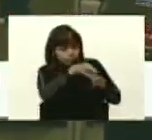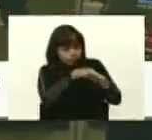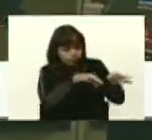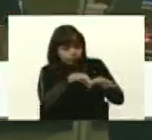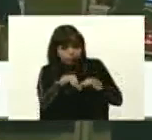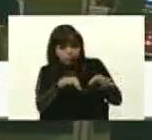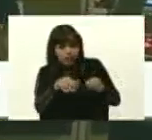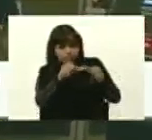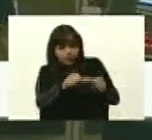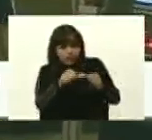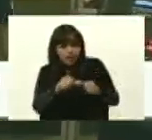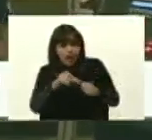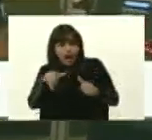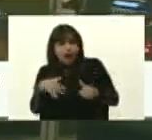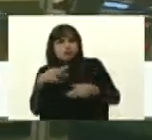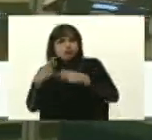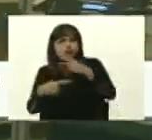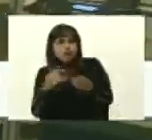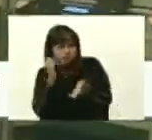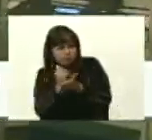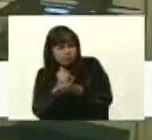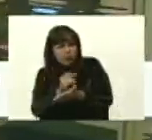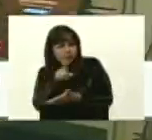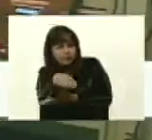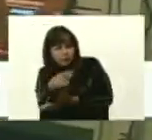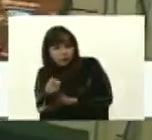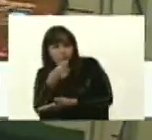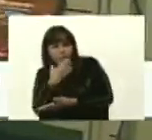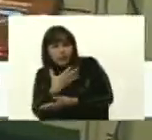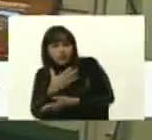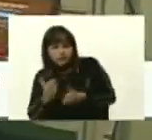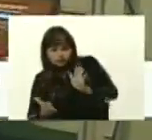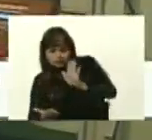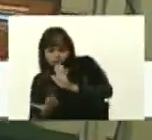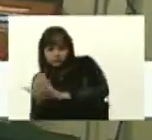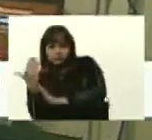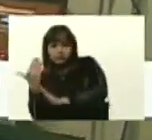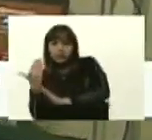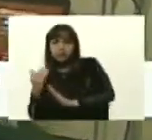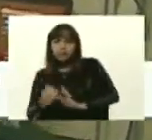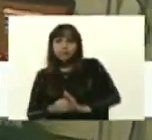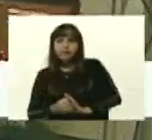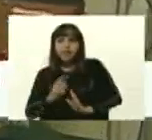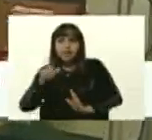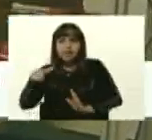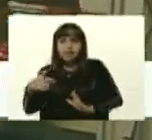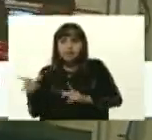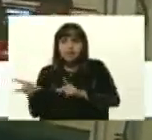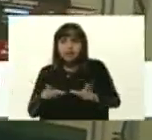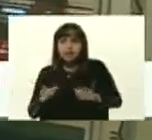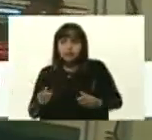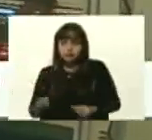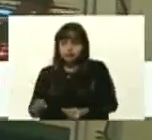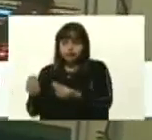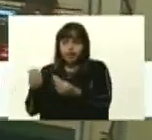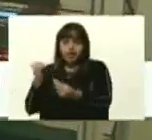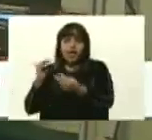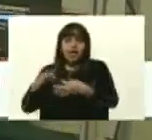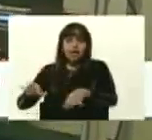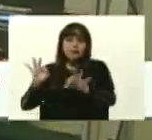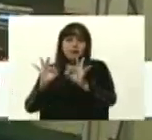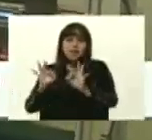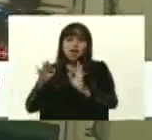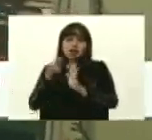se hacen los procesos de verificación y se coloca dentro de su carcasa. Esta es una carcasa especial que cumple las normas